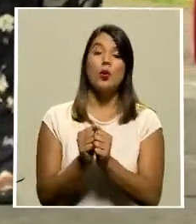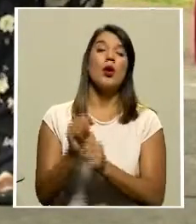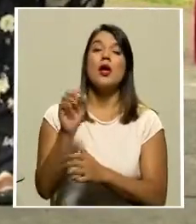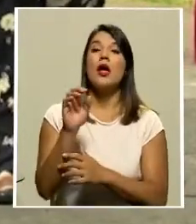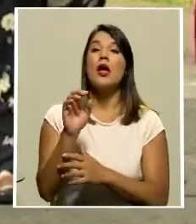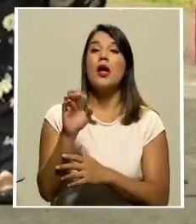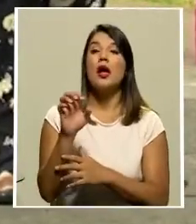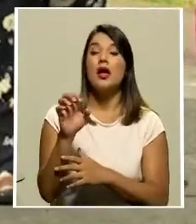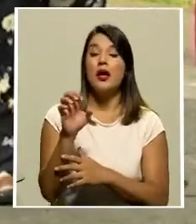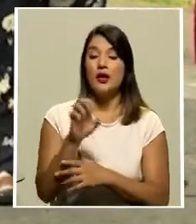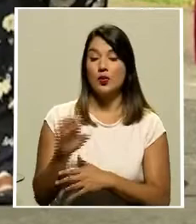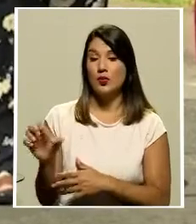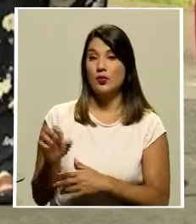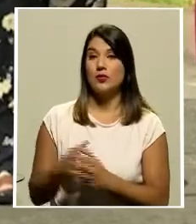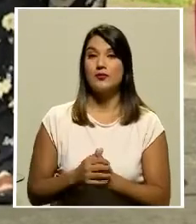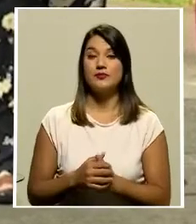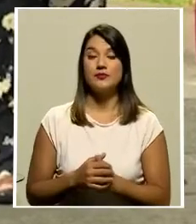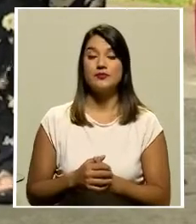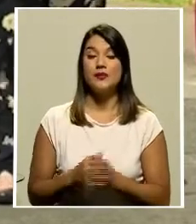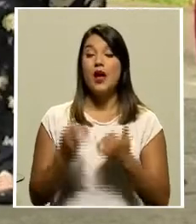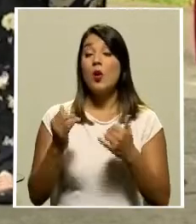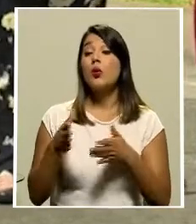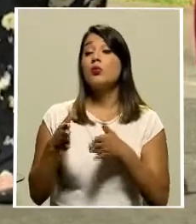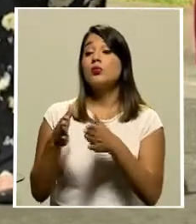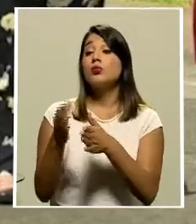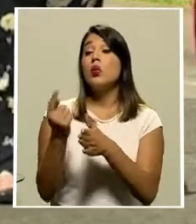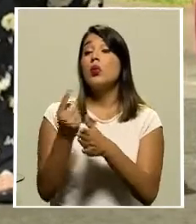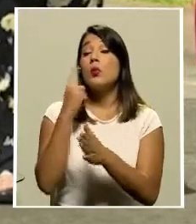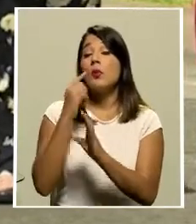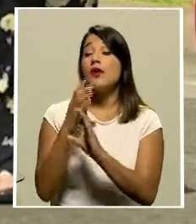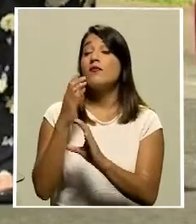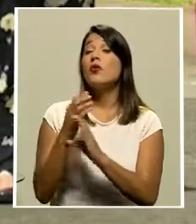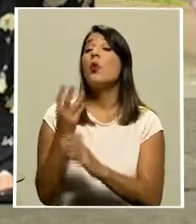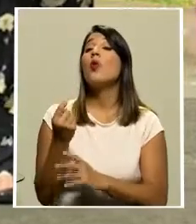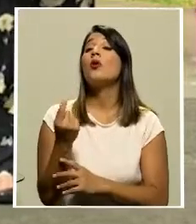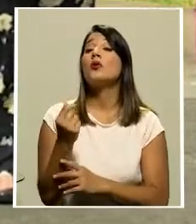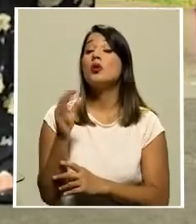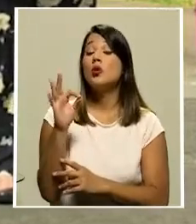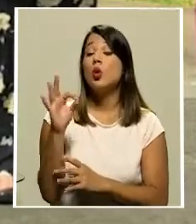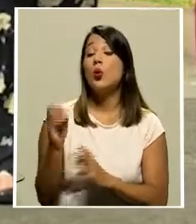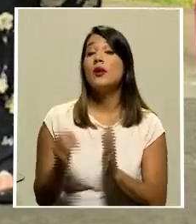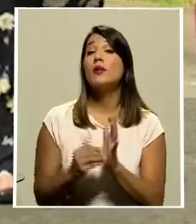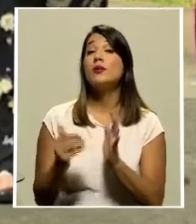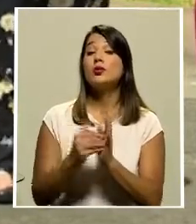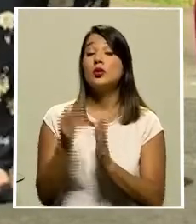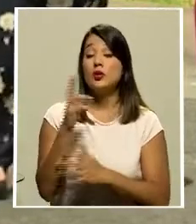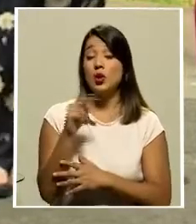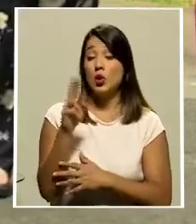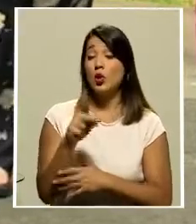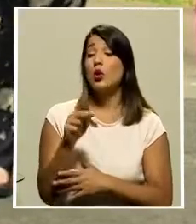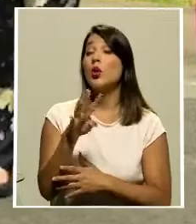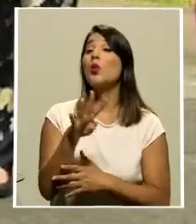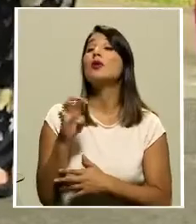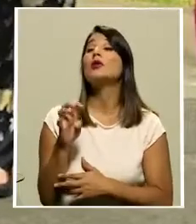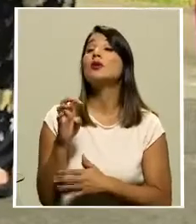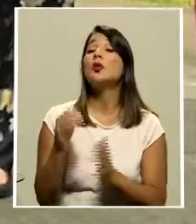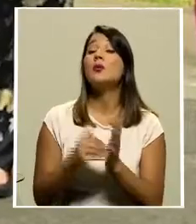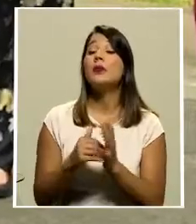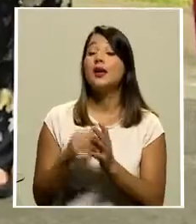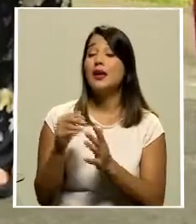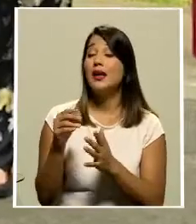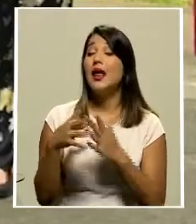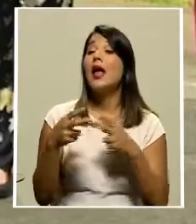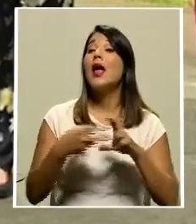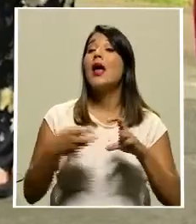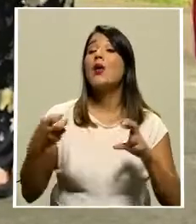la red total de ciclovías cuenta con un monto global máximo de inversión que asciende a los 400 mil euros es